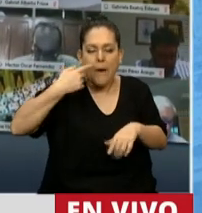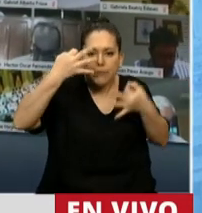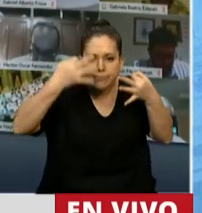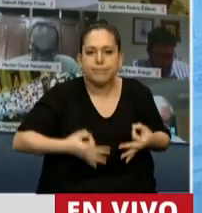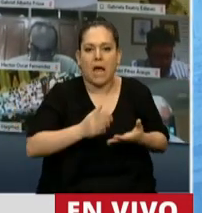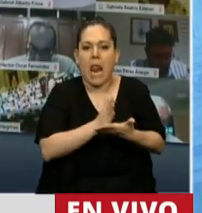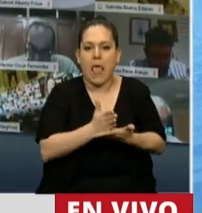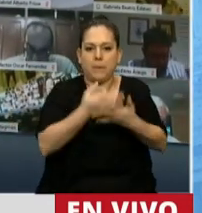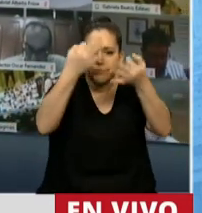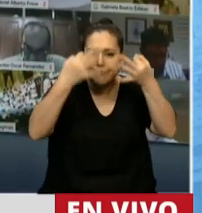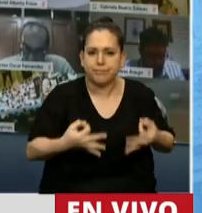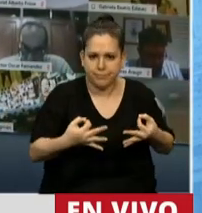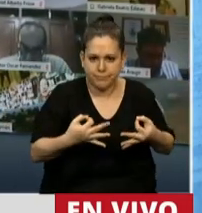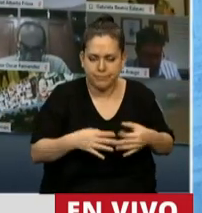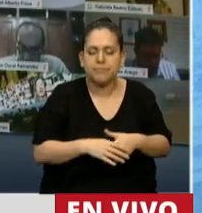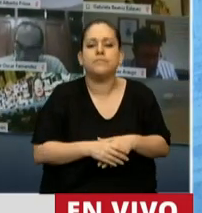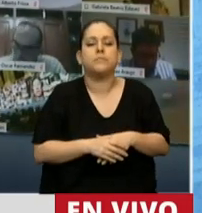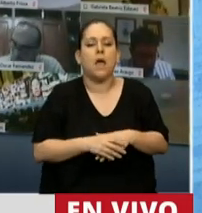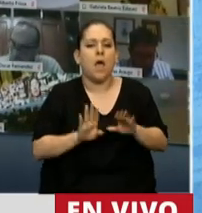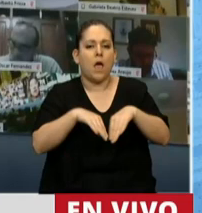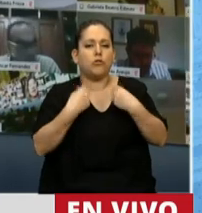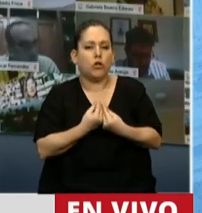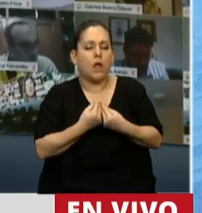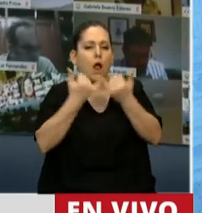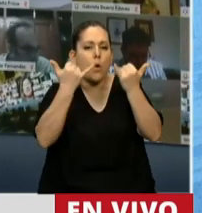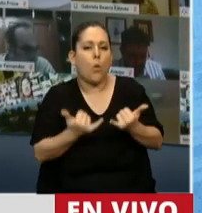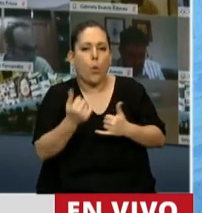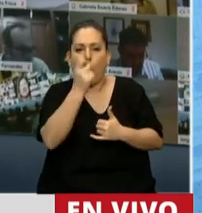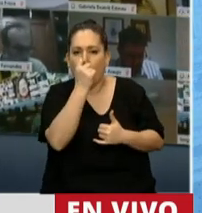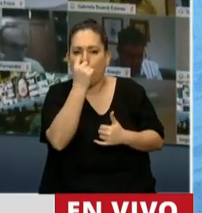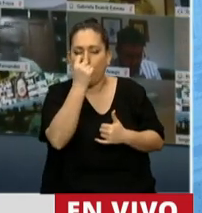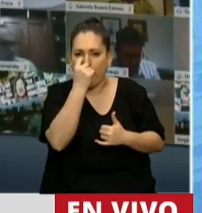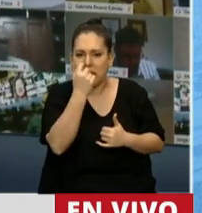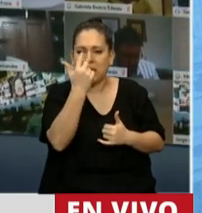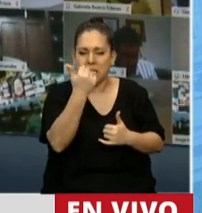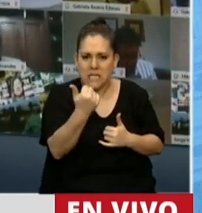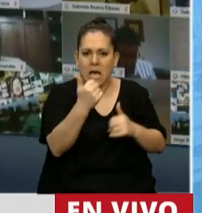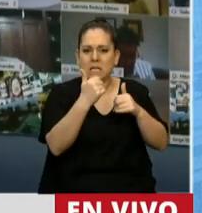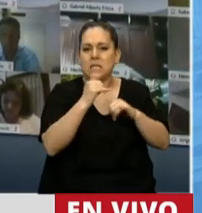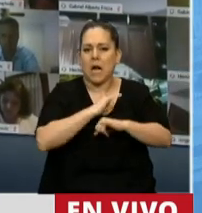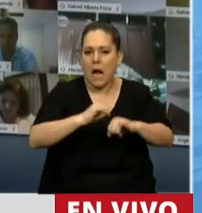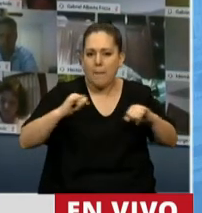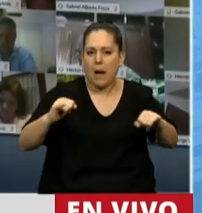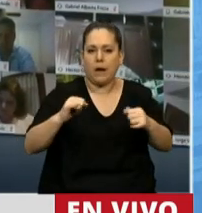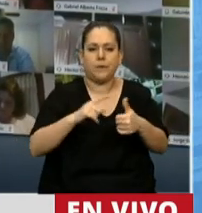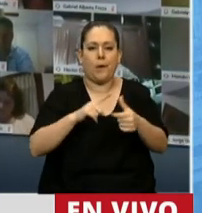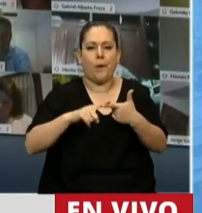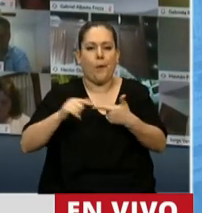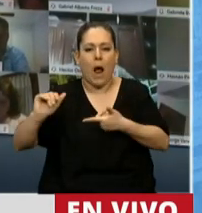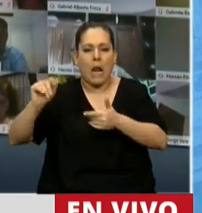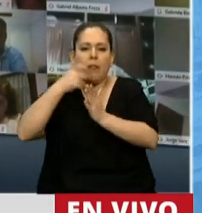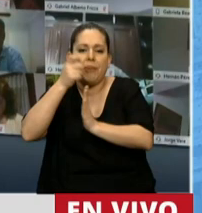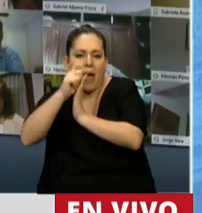Hubieron alrededor de 16 campañas, se levantaron datos geodésicos,